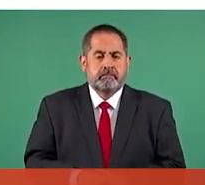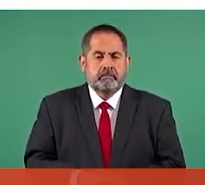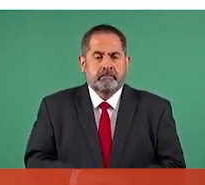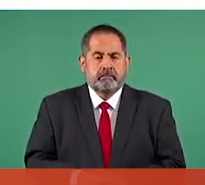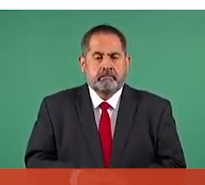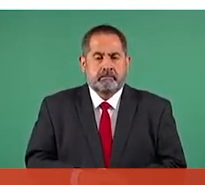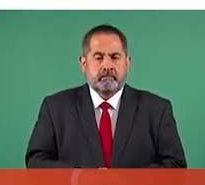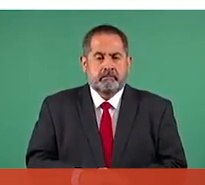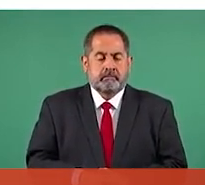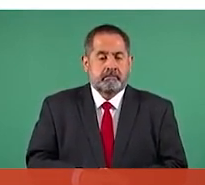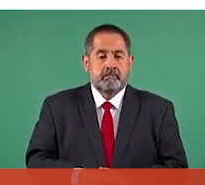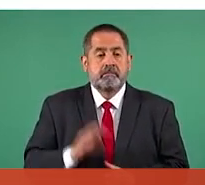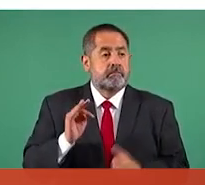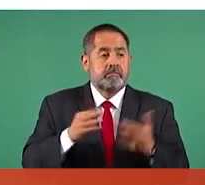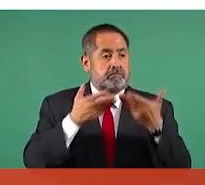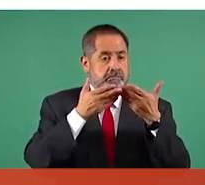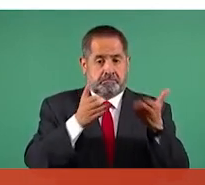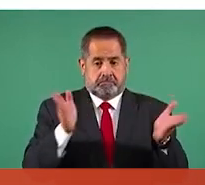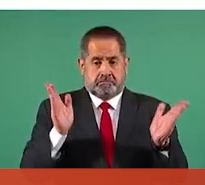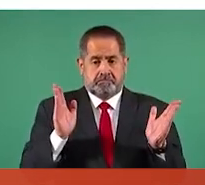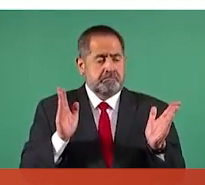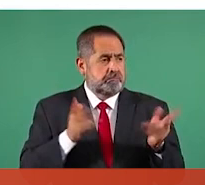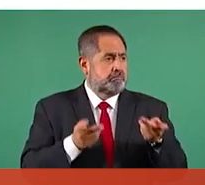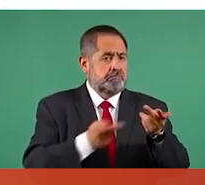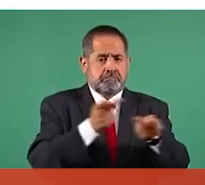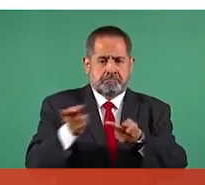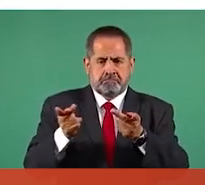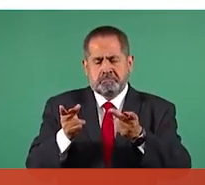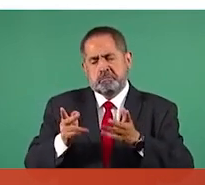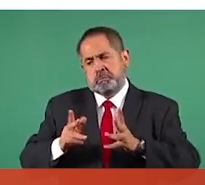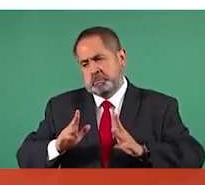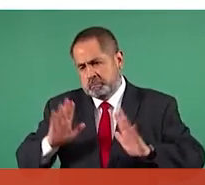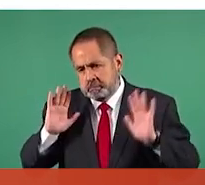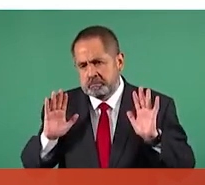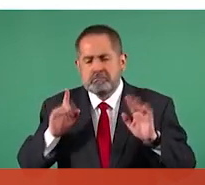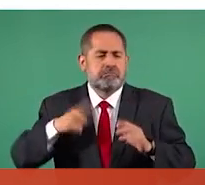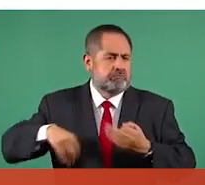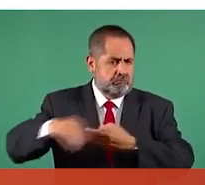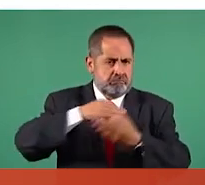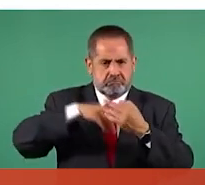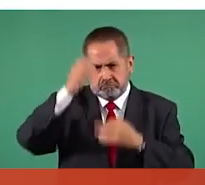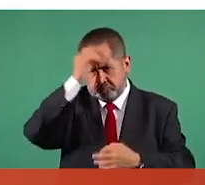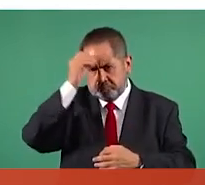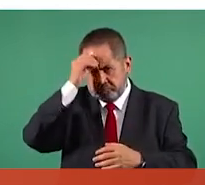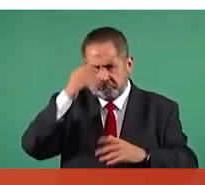Si es abierta, pues es otra cosa, todos opinamos,